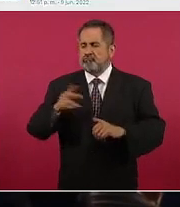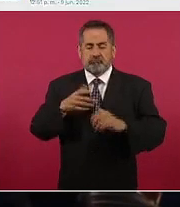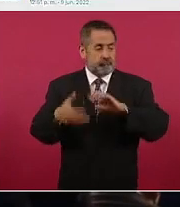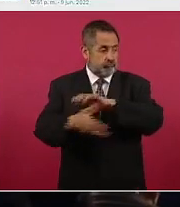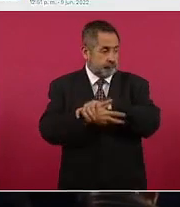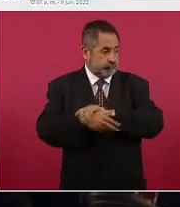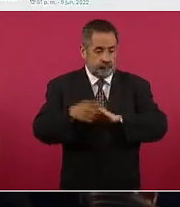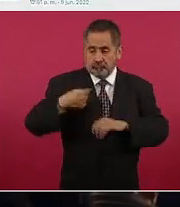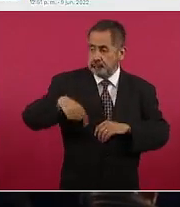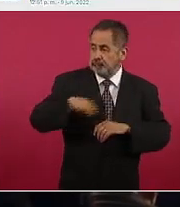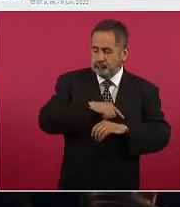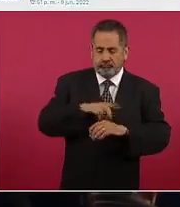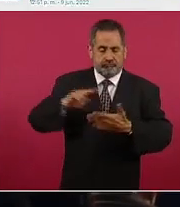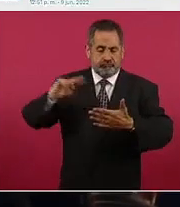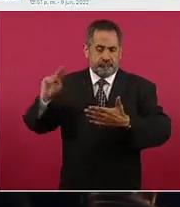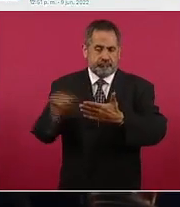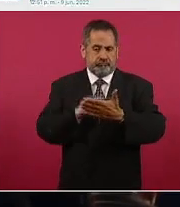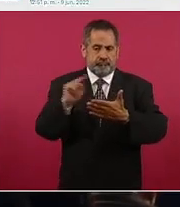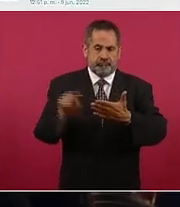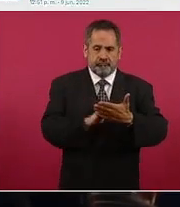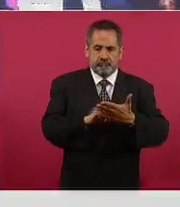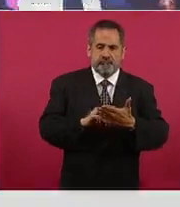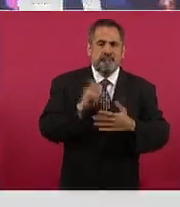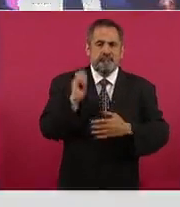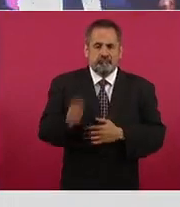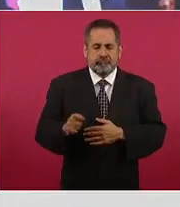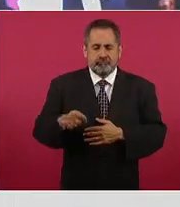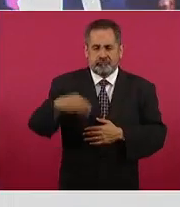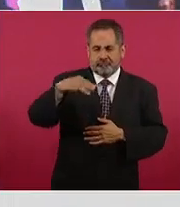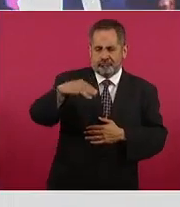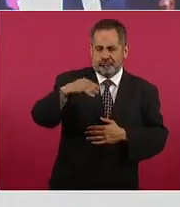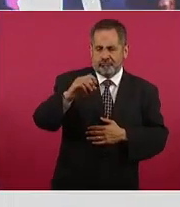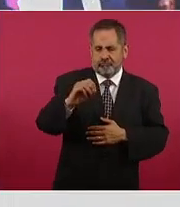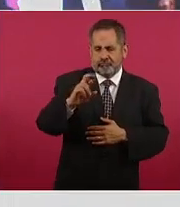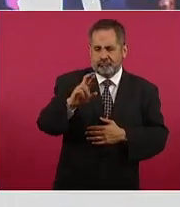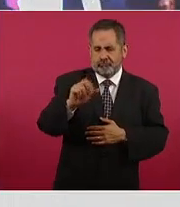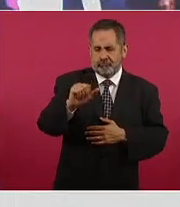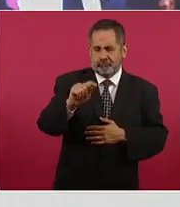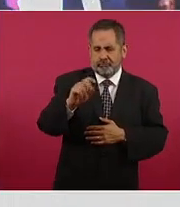la moratoria constitucional